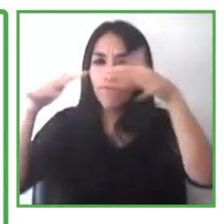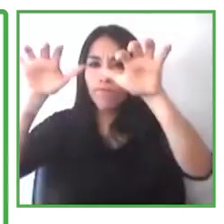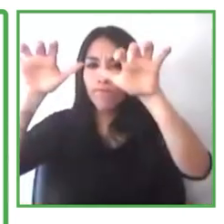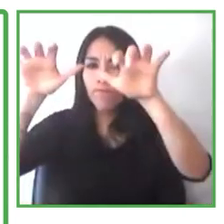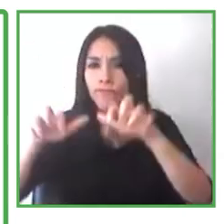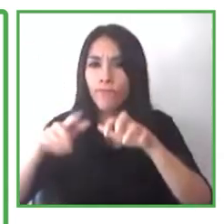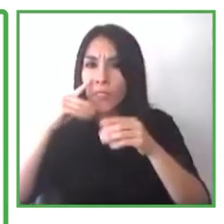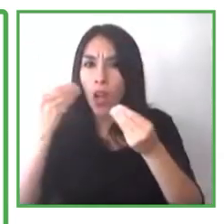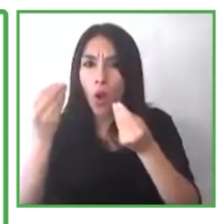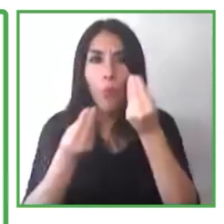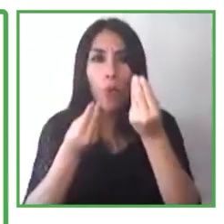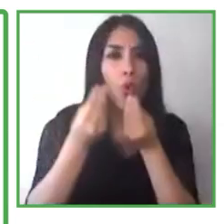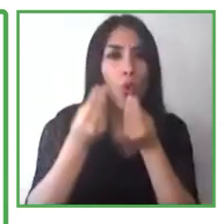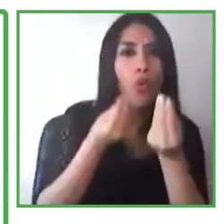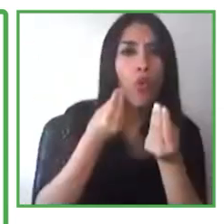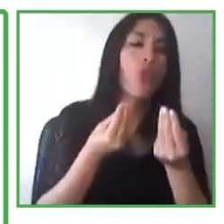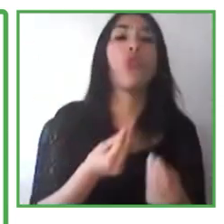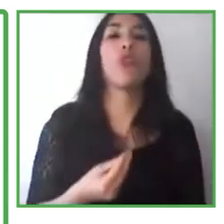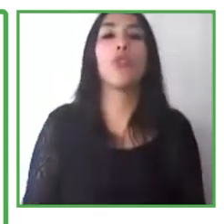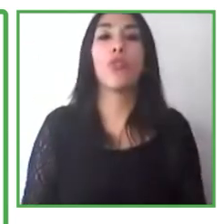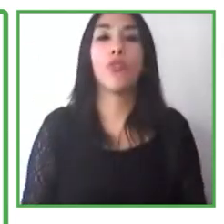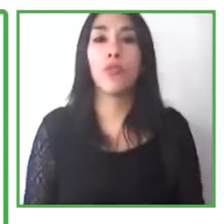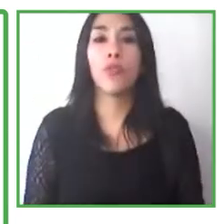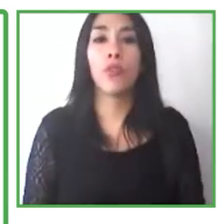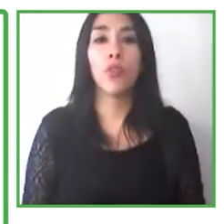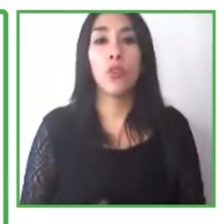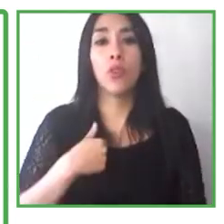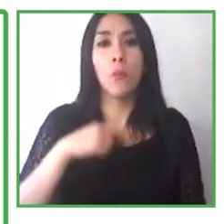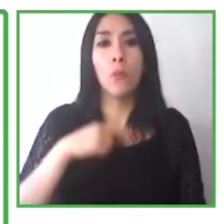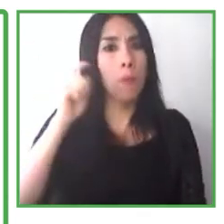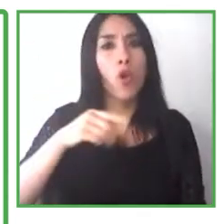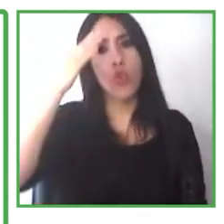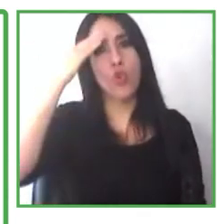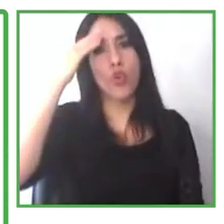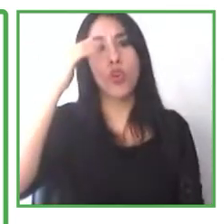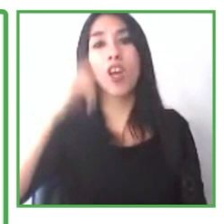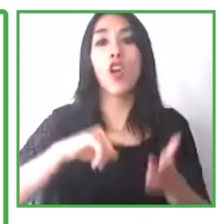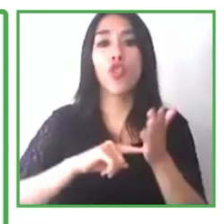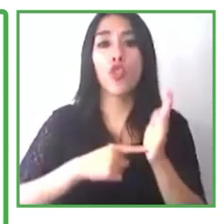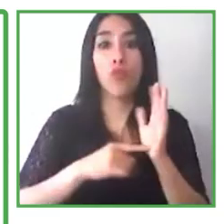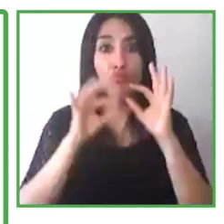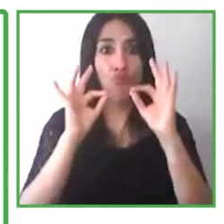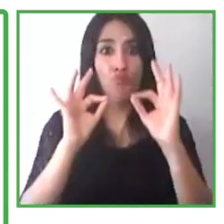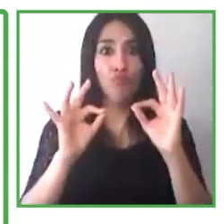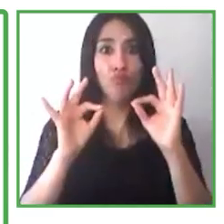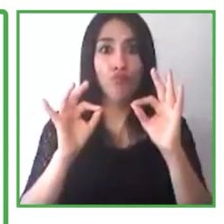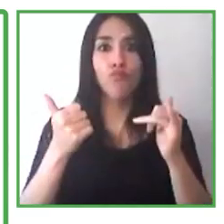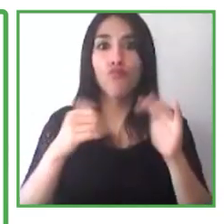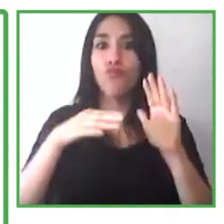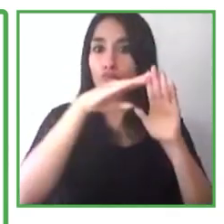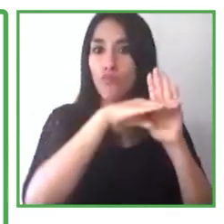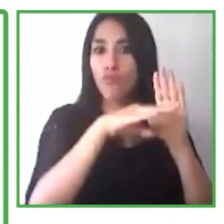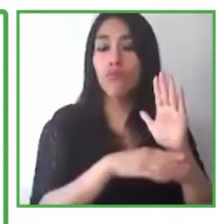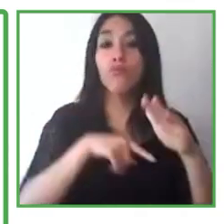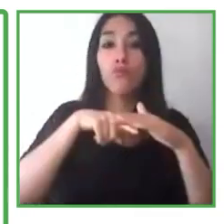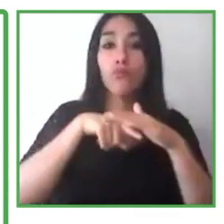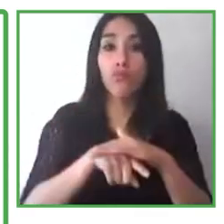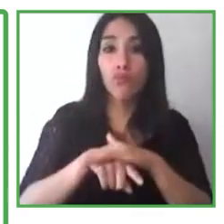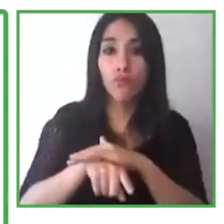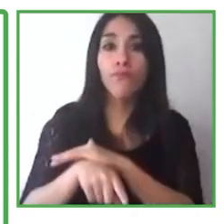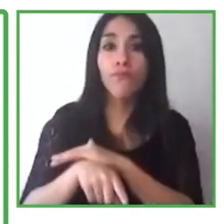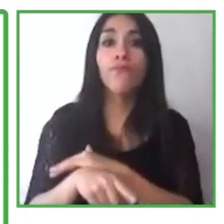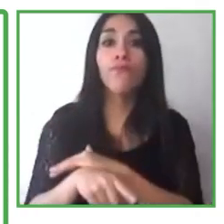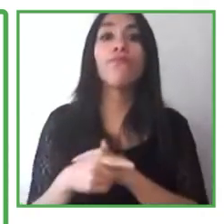cumplen con la accesibilidad y las reglas de cumplimiento de accesibilidad. En cuanto a acomodaciones vemos,